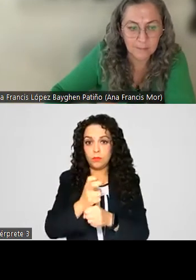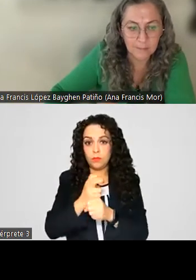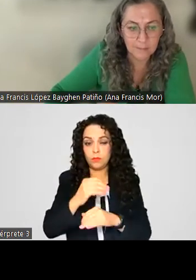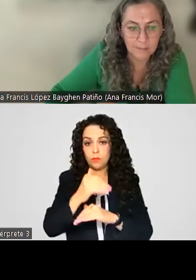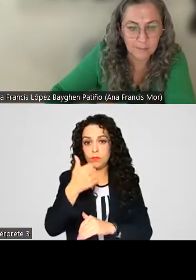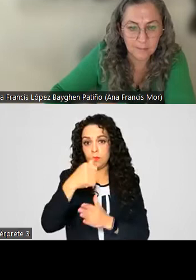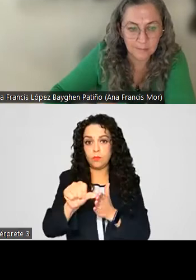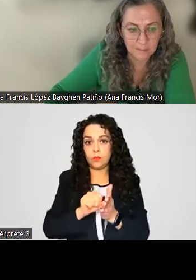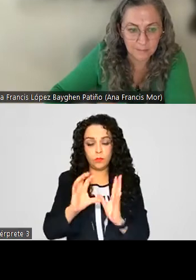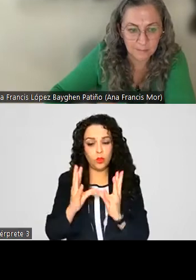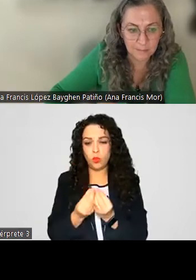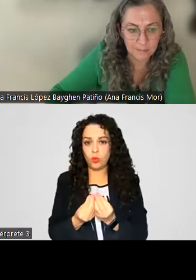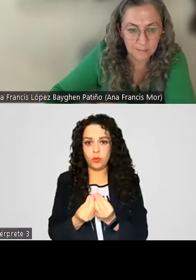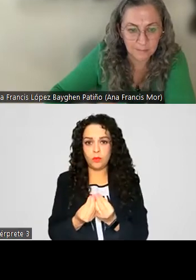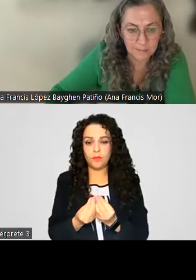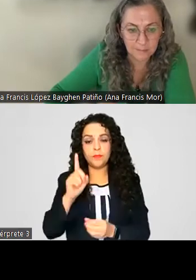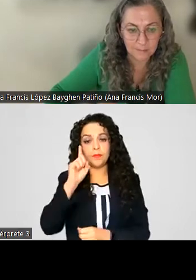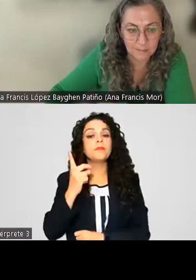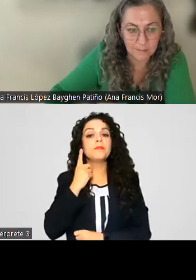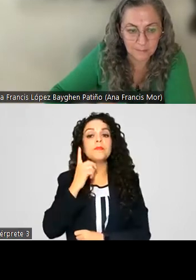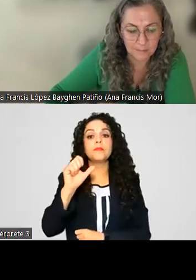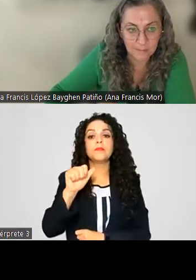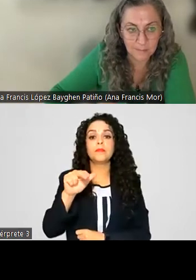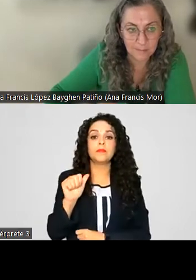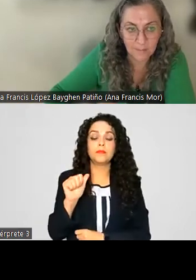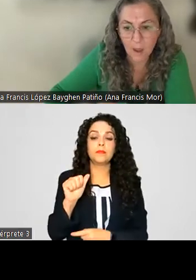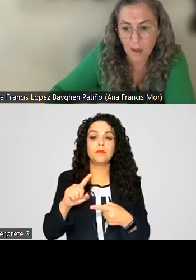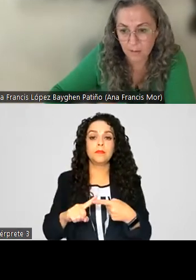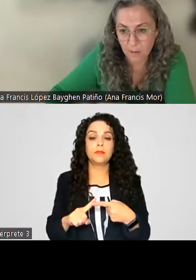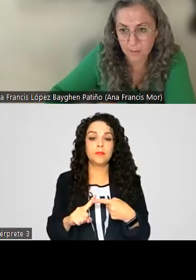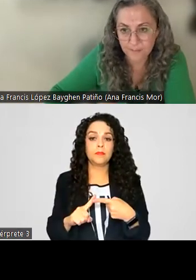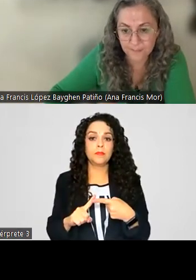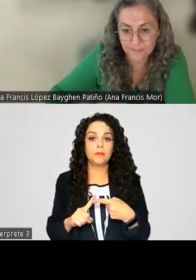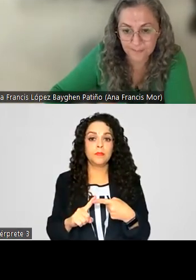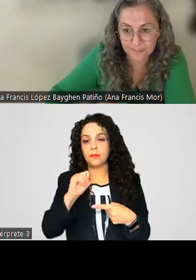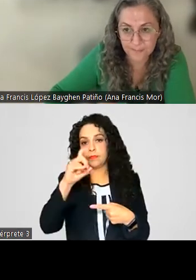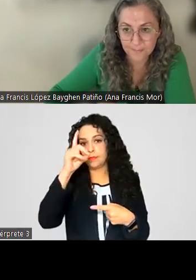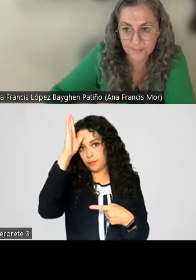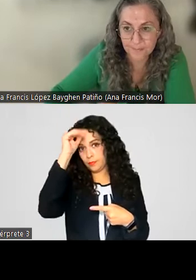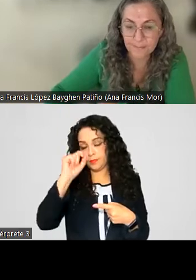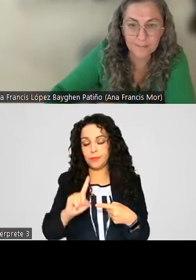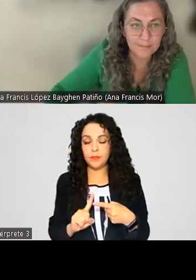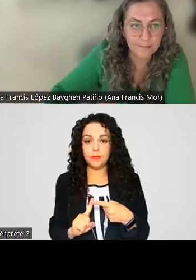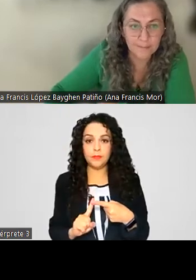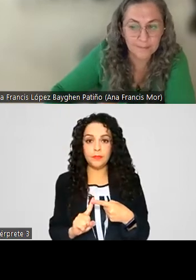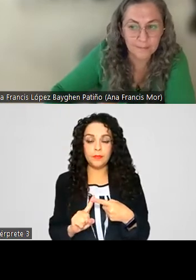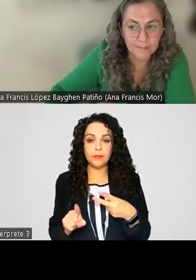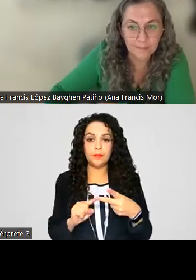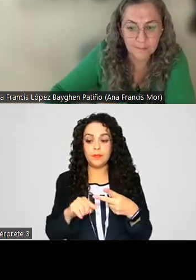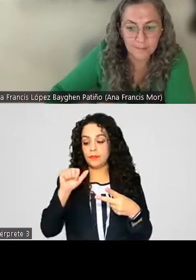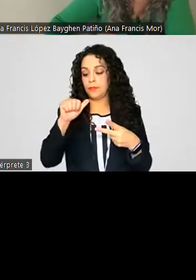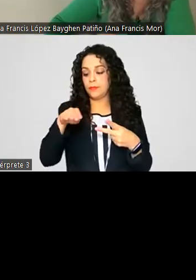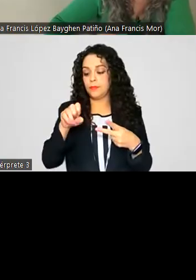Diputada Ana Francis López Baigén Patiño. A favor. Diputada América